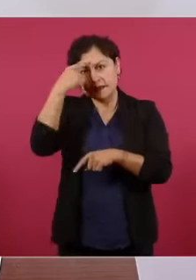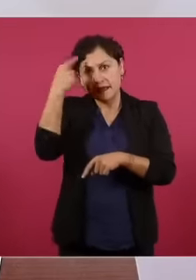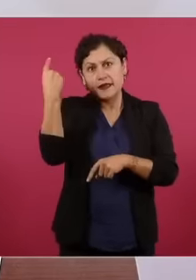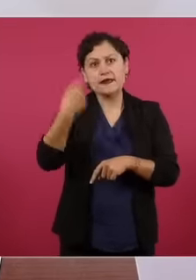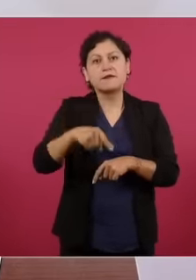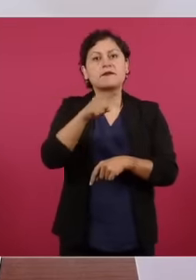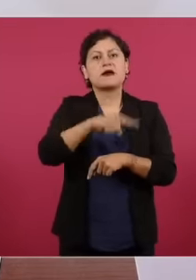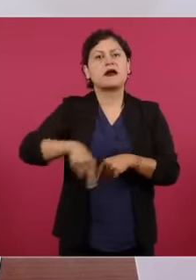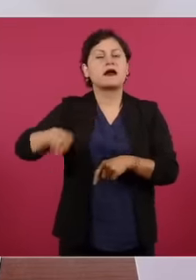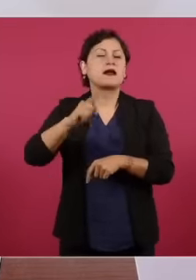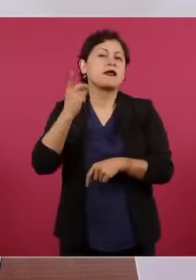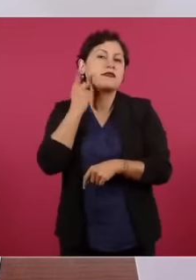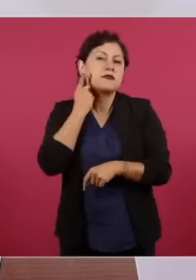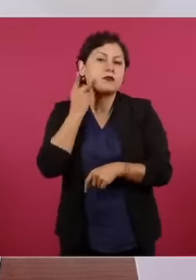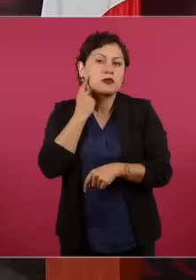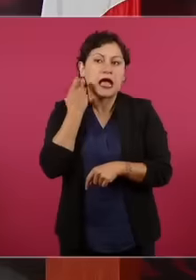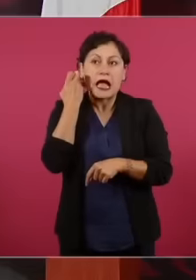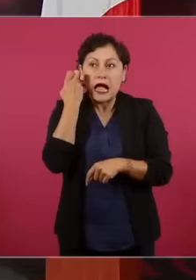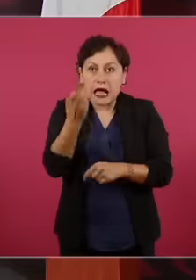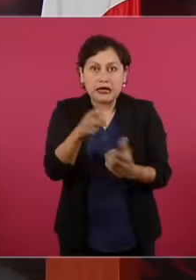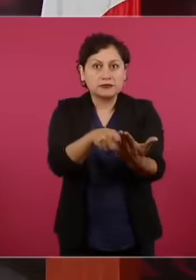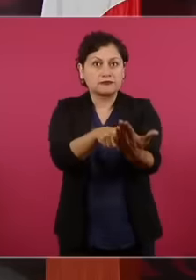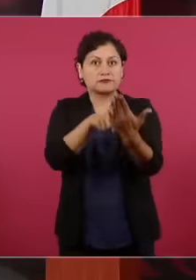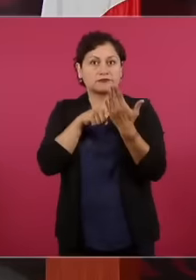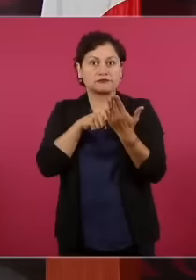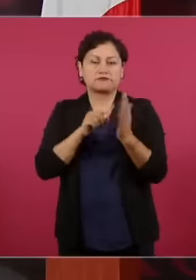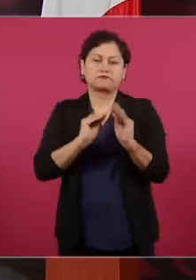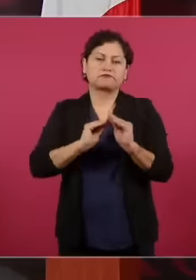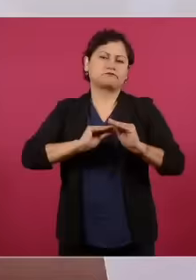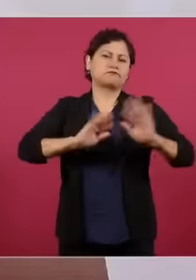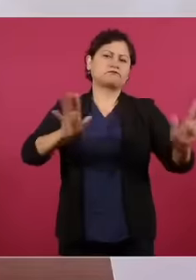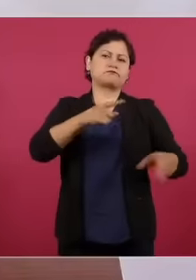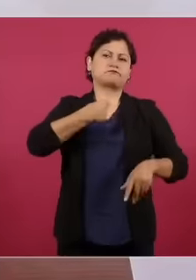resultados está claro que ya ganamos